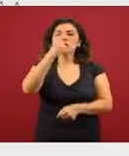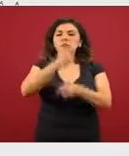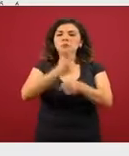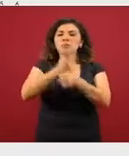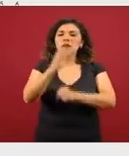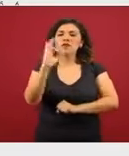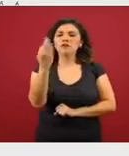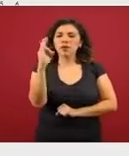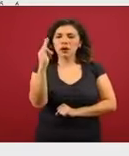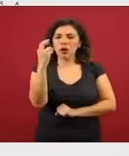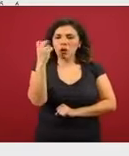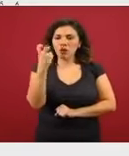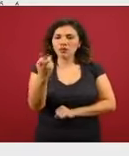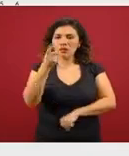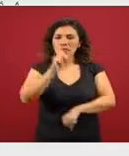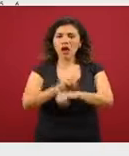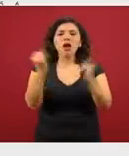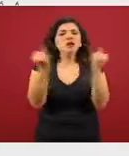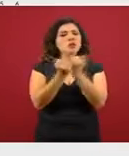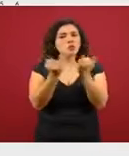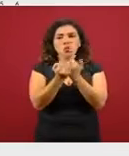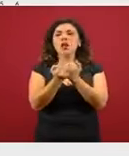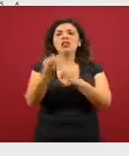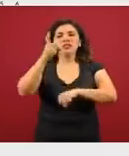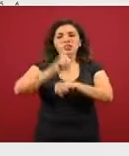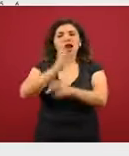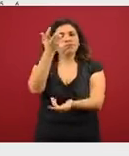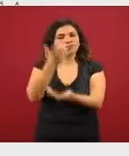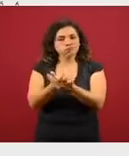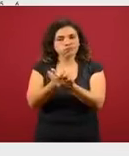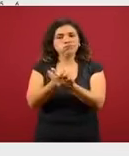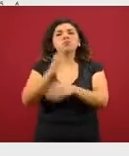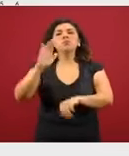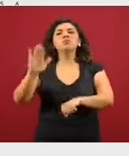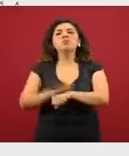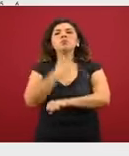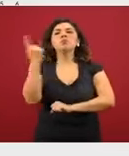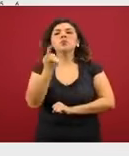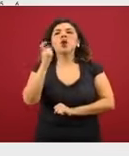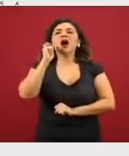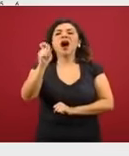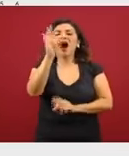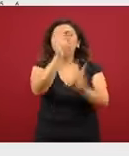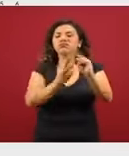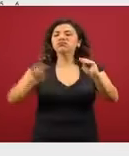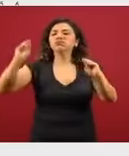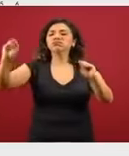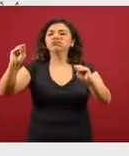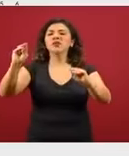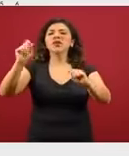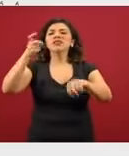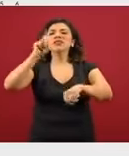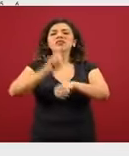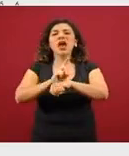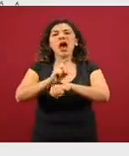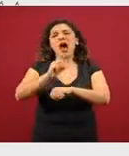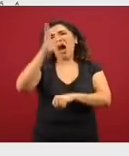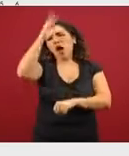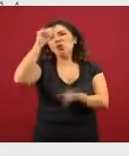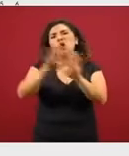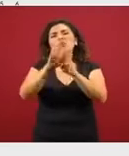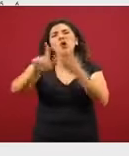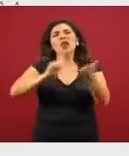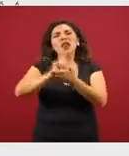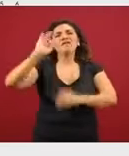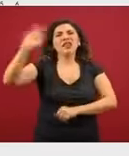febrero, también como azueto, esto corresponde a que, de acuerdo a la Ley Federal del